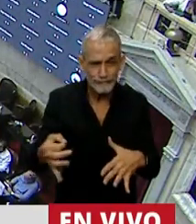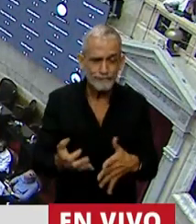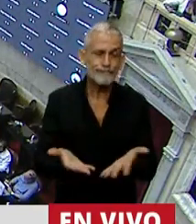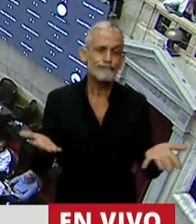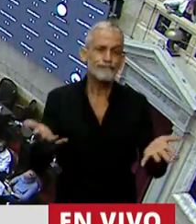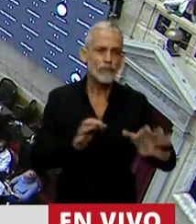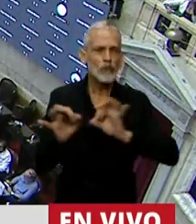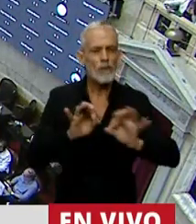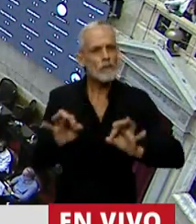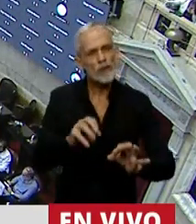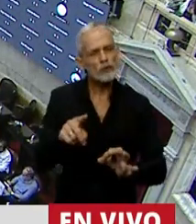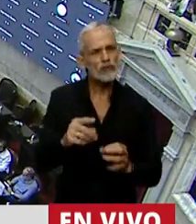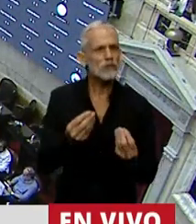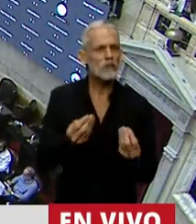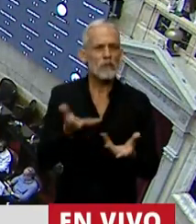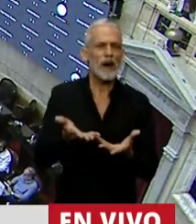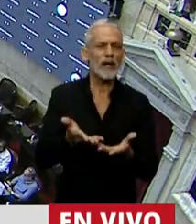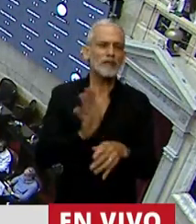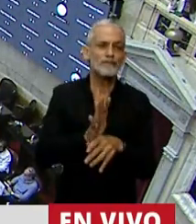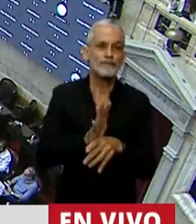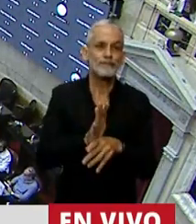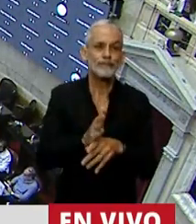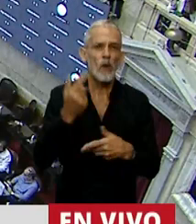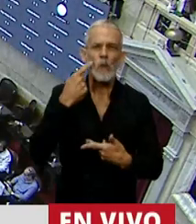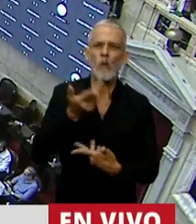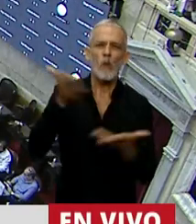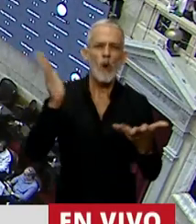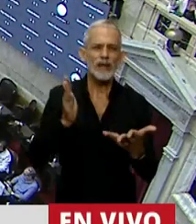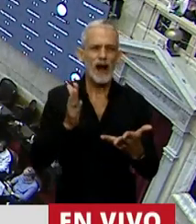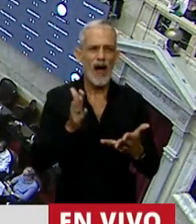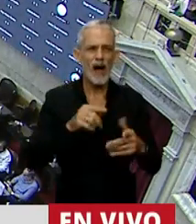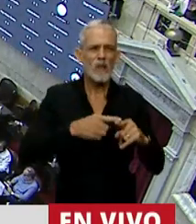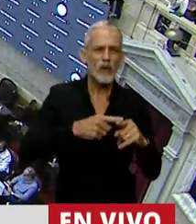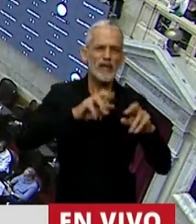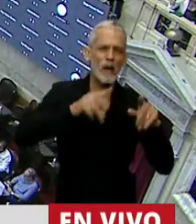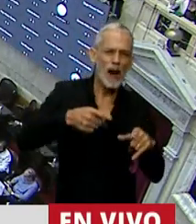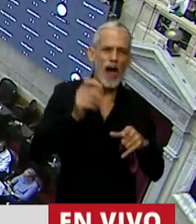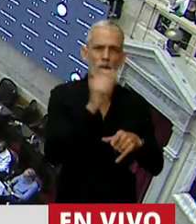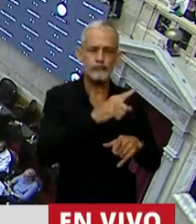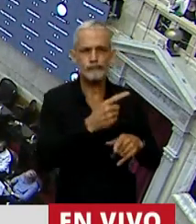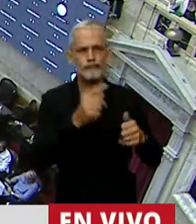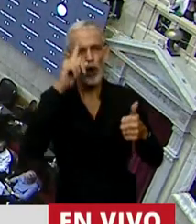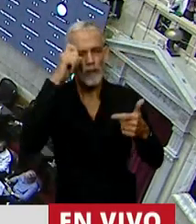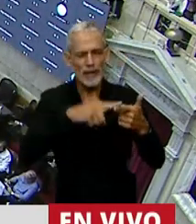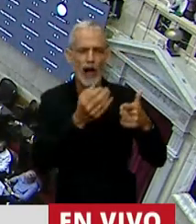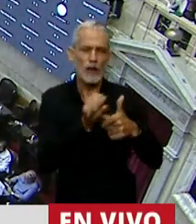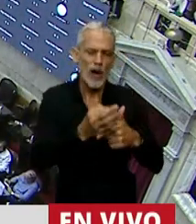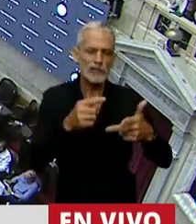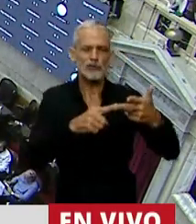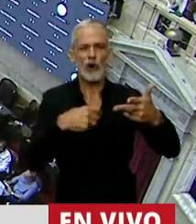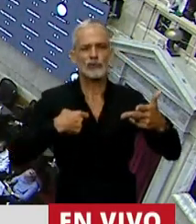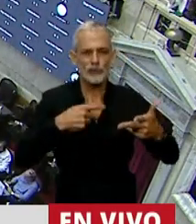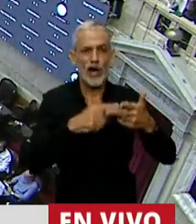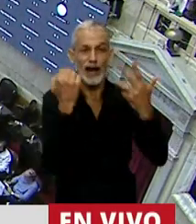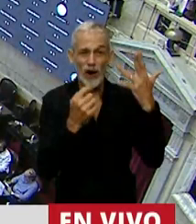proyecto lo único que hace es desnudar el fracaso de las políticas públicas en materia sanitaria, educativa,